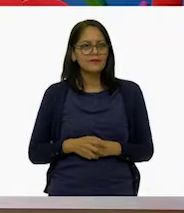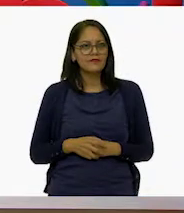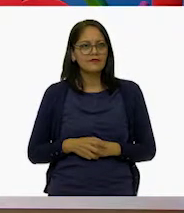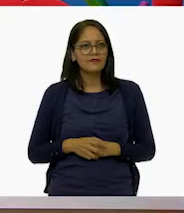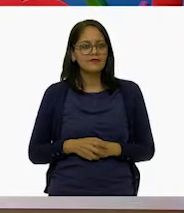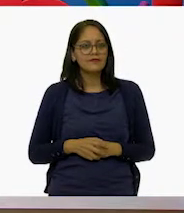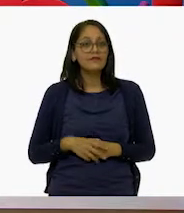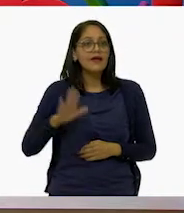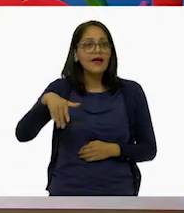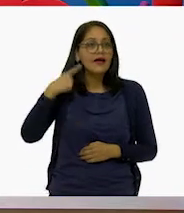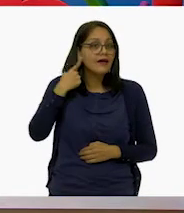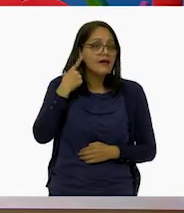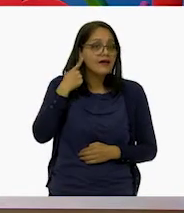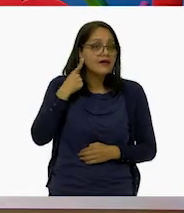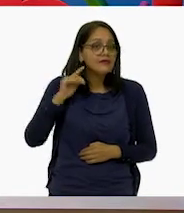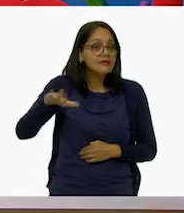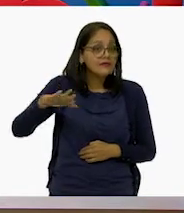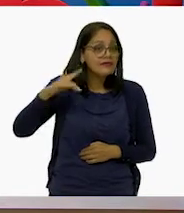¿Alguien me escucha?